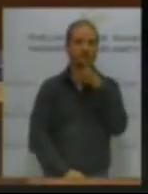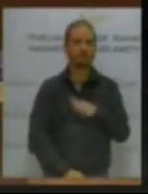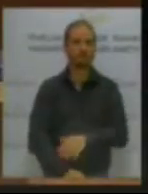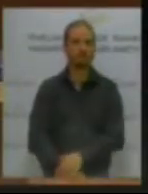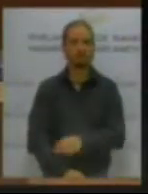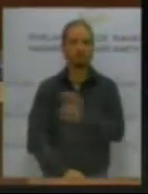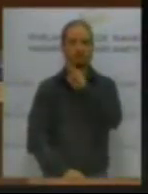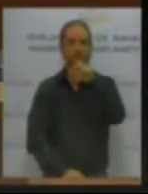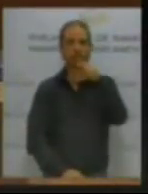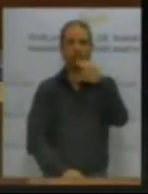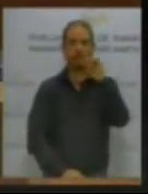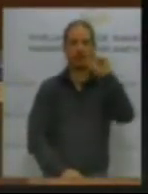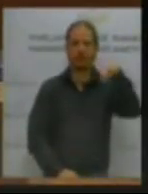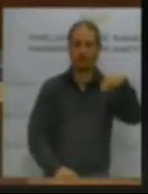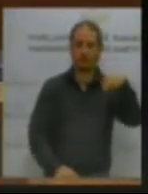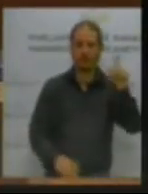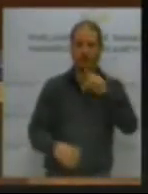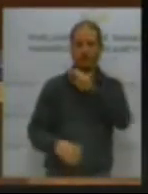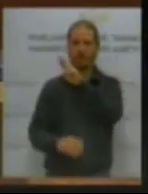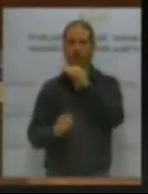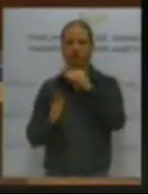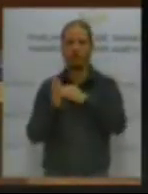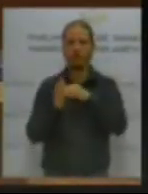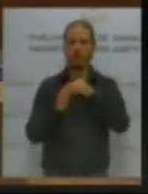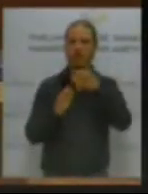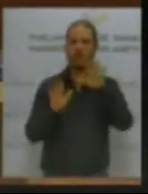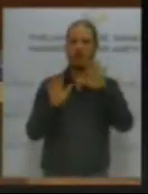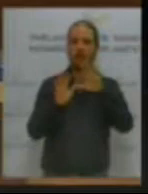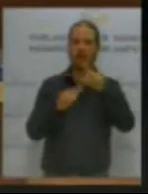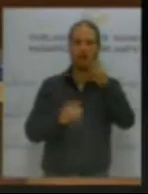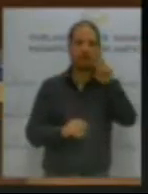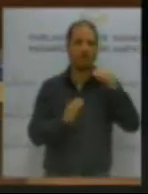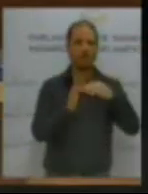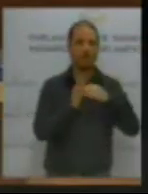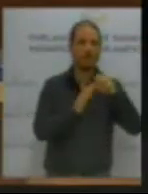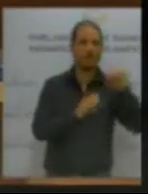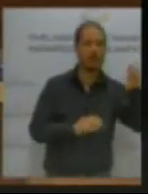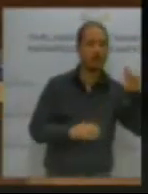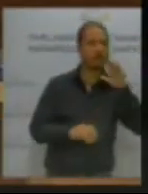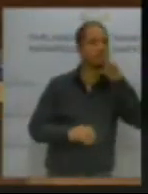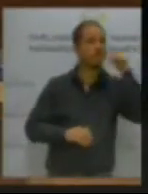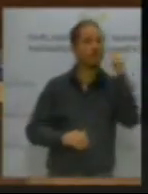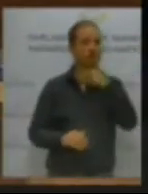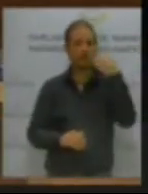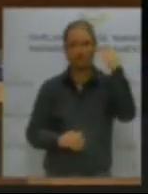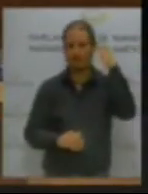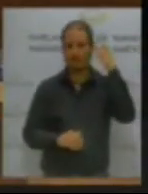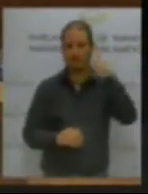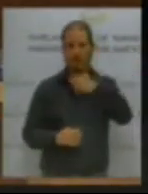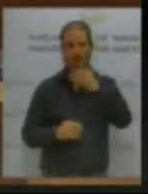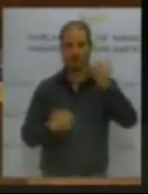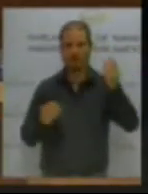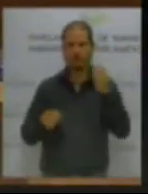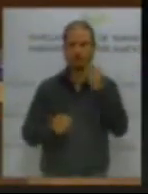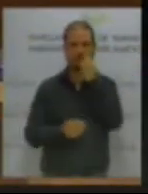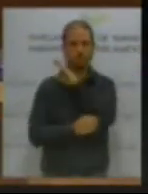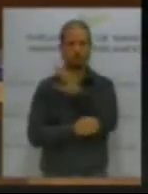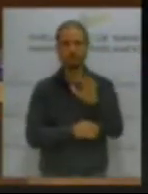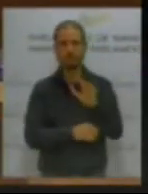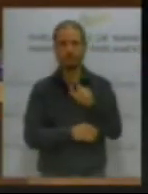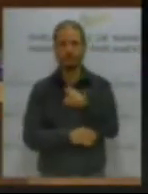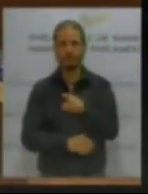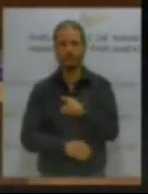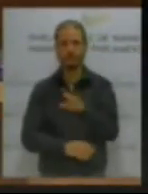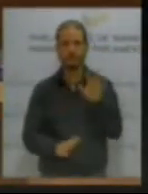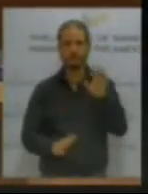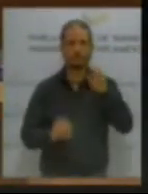vigente del 2010 al 2015. Por eso estaba Navarra como estaba. Es decir, es indudable el